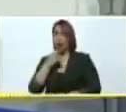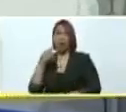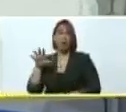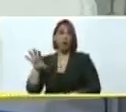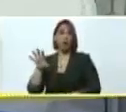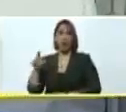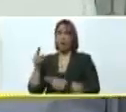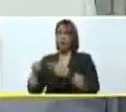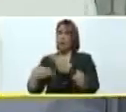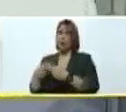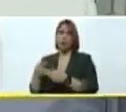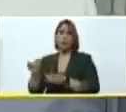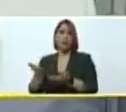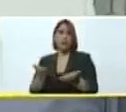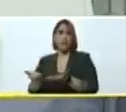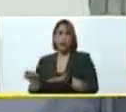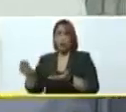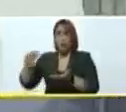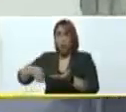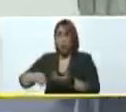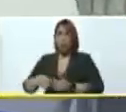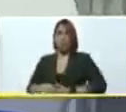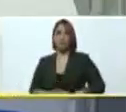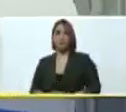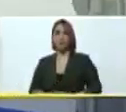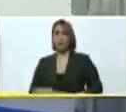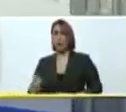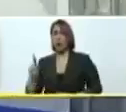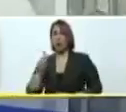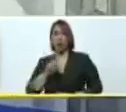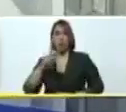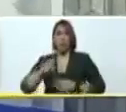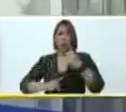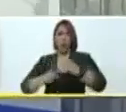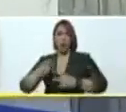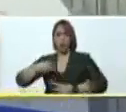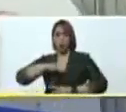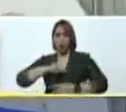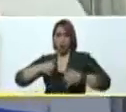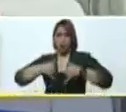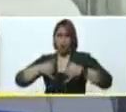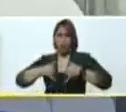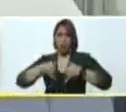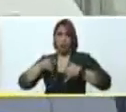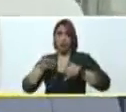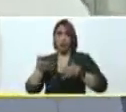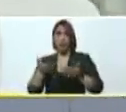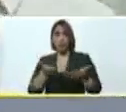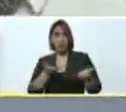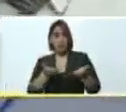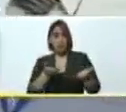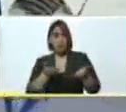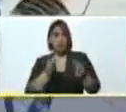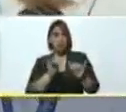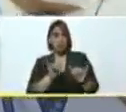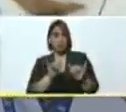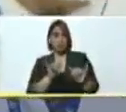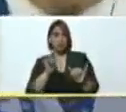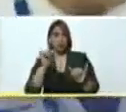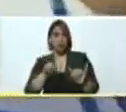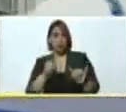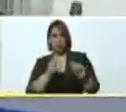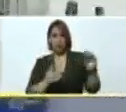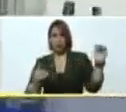de ningún servicio adicional que nos produzcamos nosotros mismos. Adicionalmente... servicios propios, de la más alta calidad.